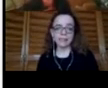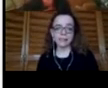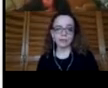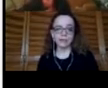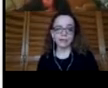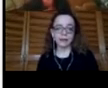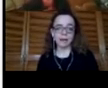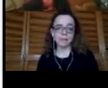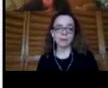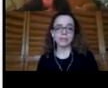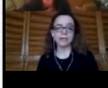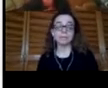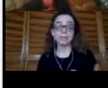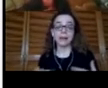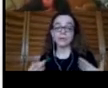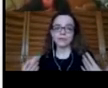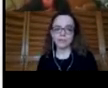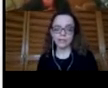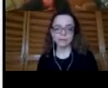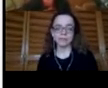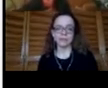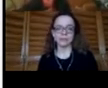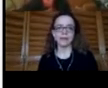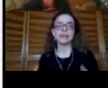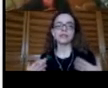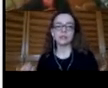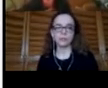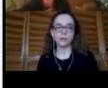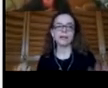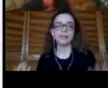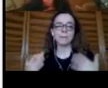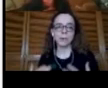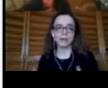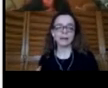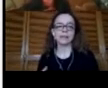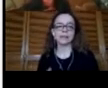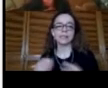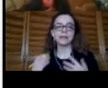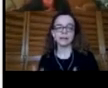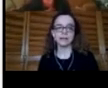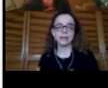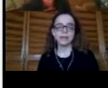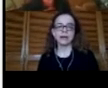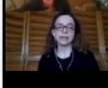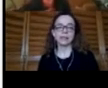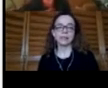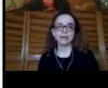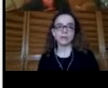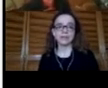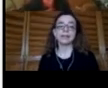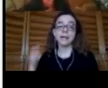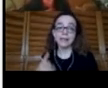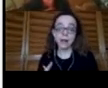través de esta teoría del cambio, queremos definir nuevas estrategias y acciones puntuales que puedan incidir en el